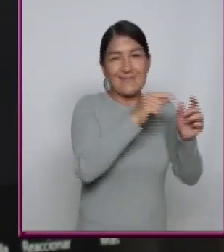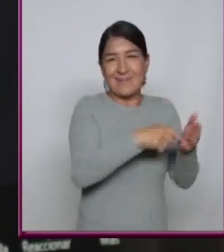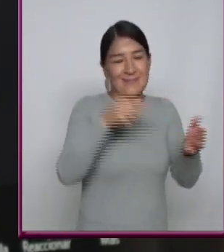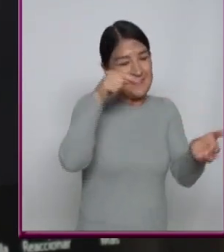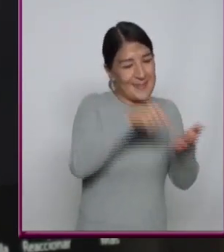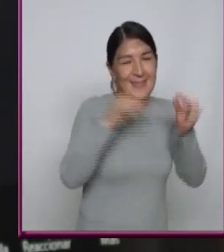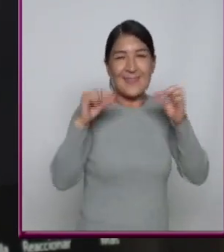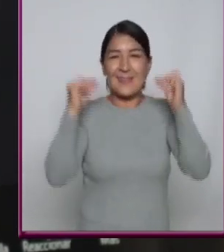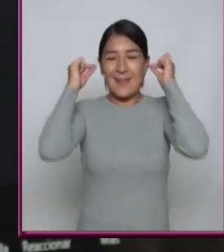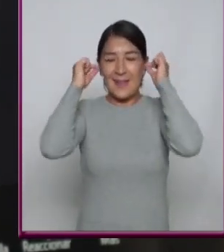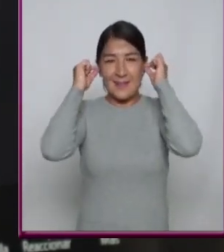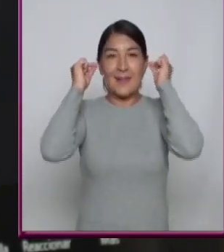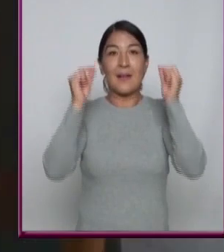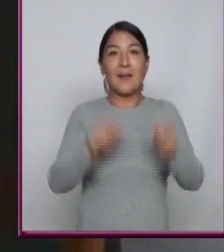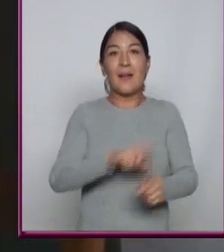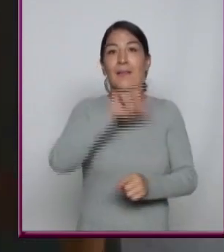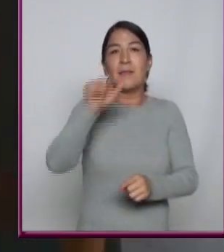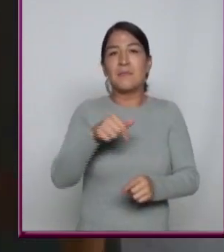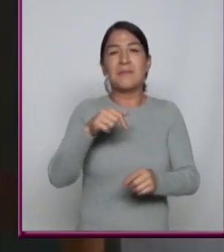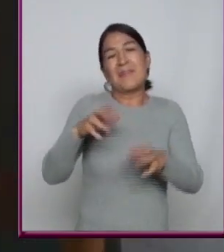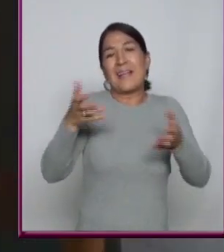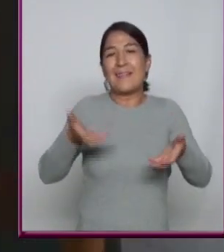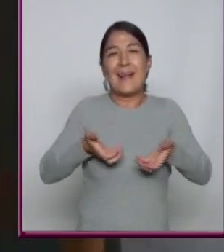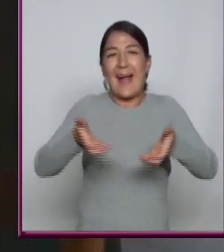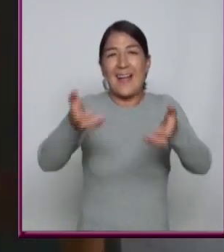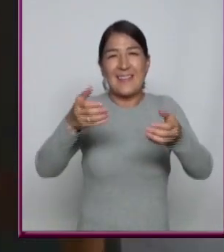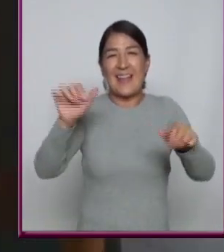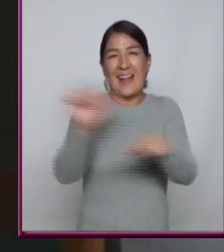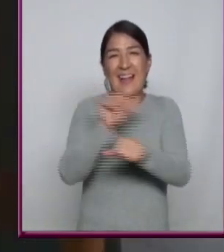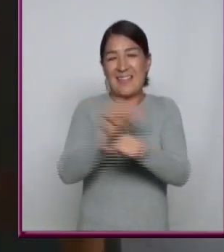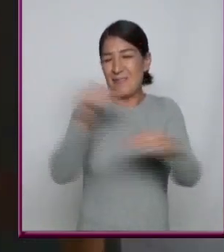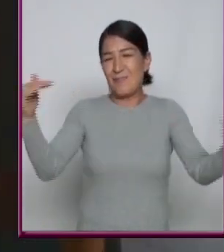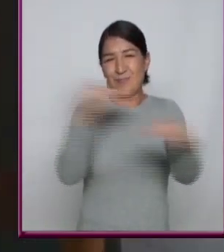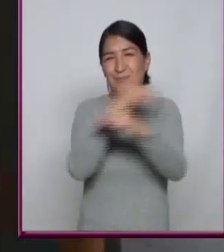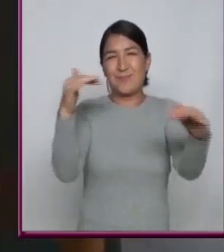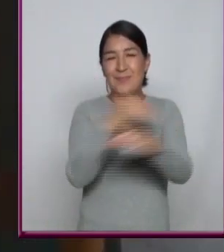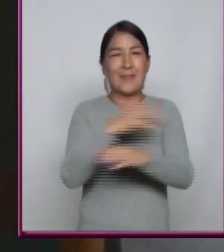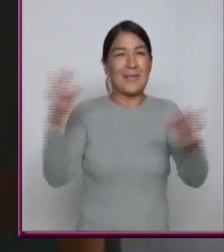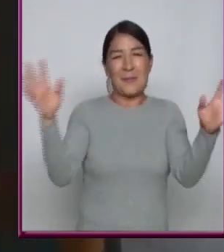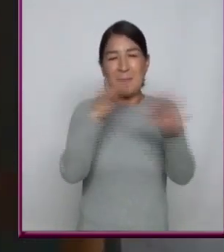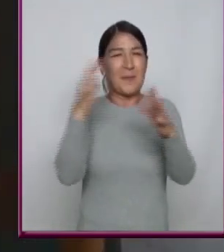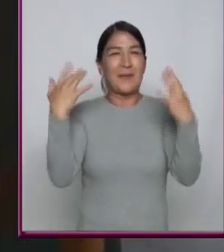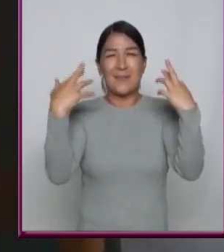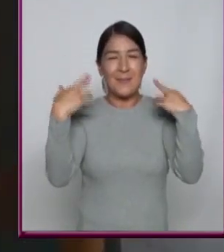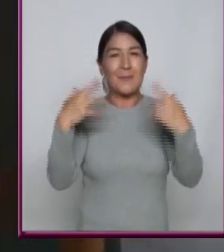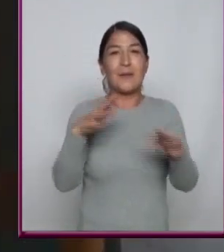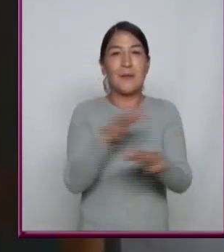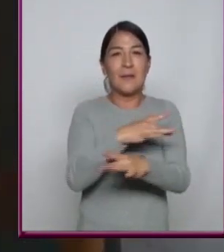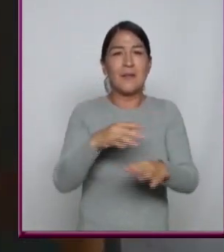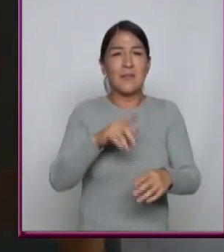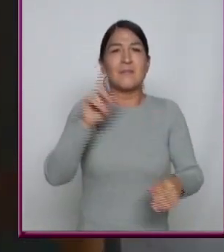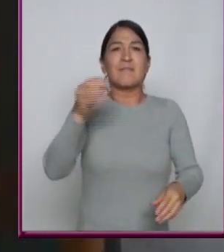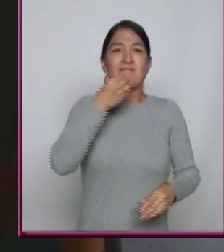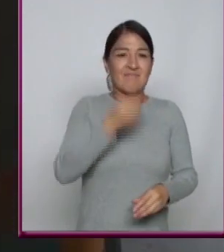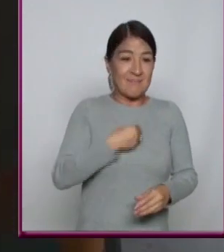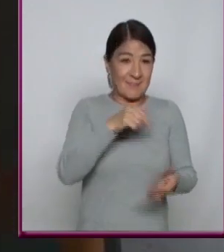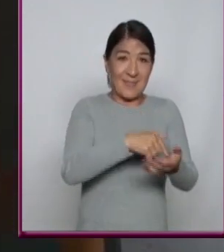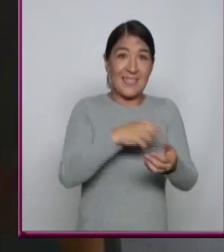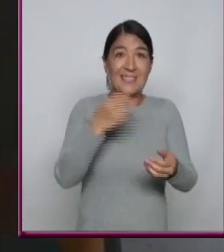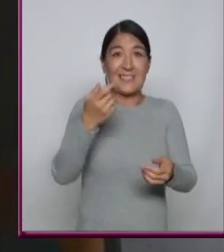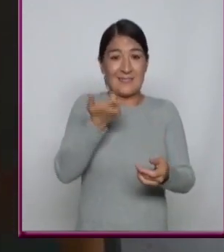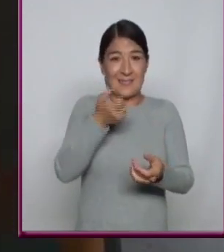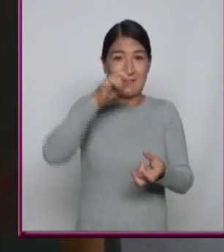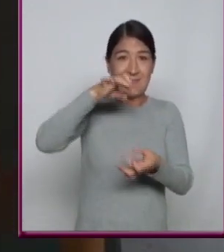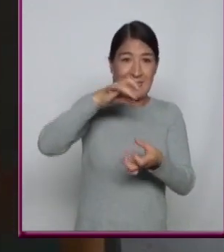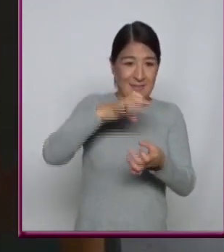música Y tal vez Está en la vía Pública Entonces Hay mucho ruido De verdad Vale la pena Sacrificar los datos O